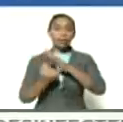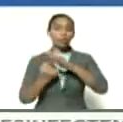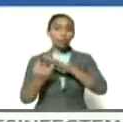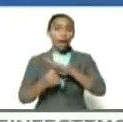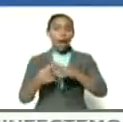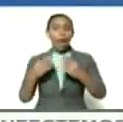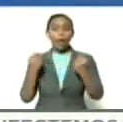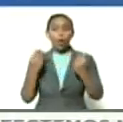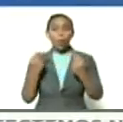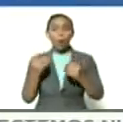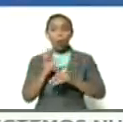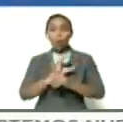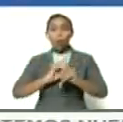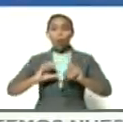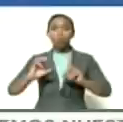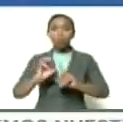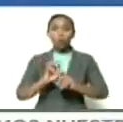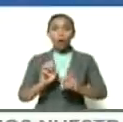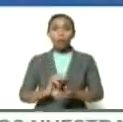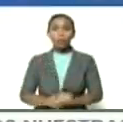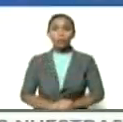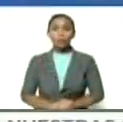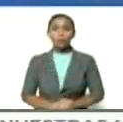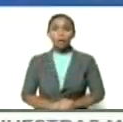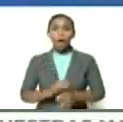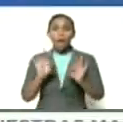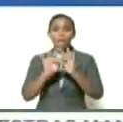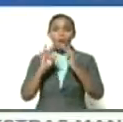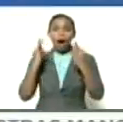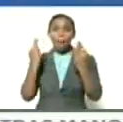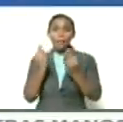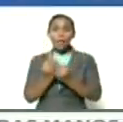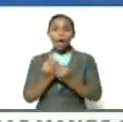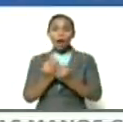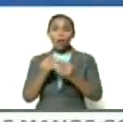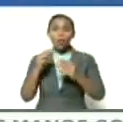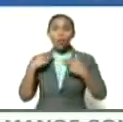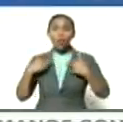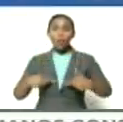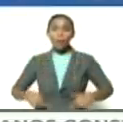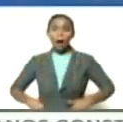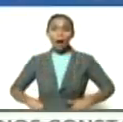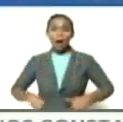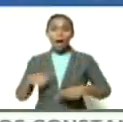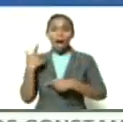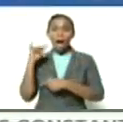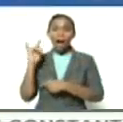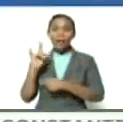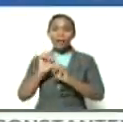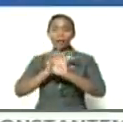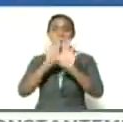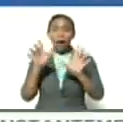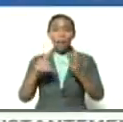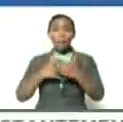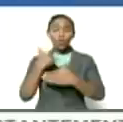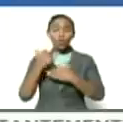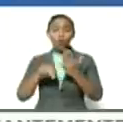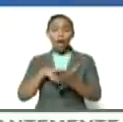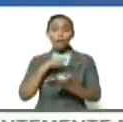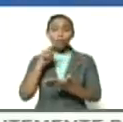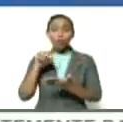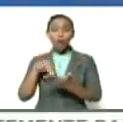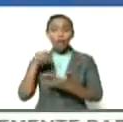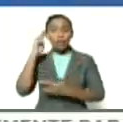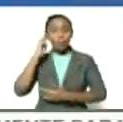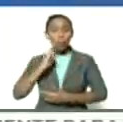económica cultural familiar humana aquí está definido el proyecto nacional Simón